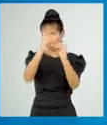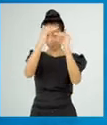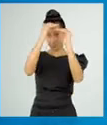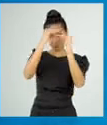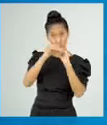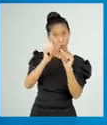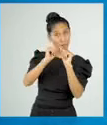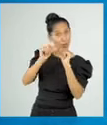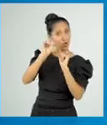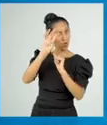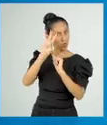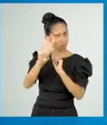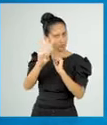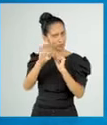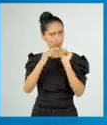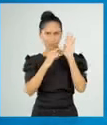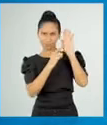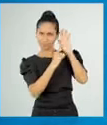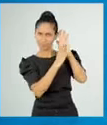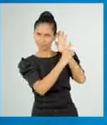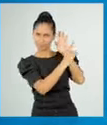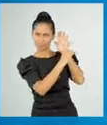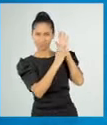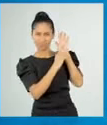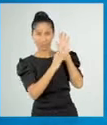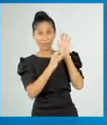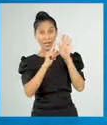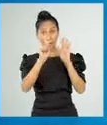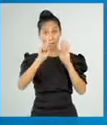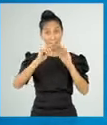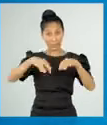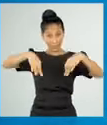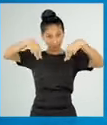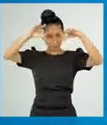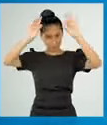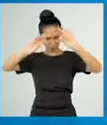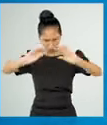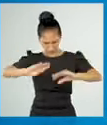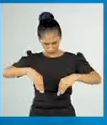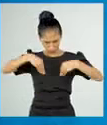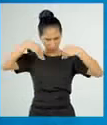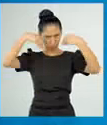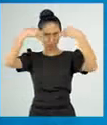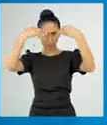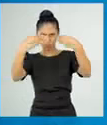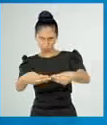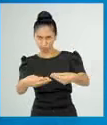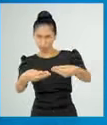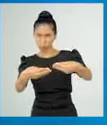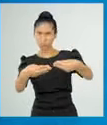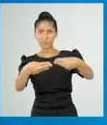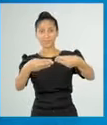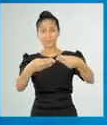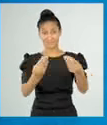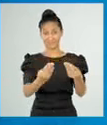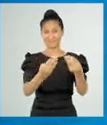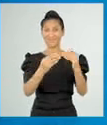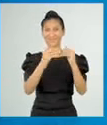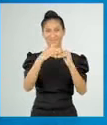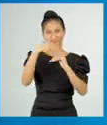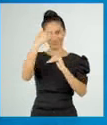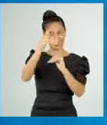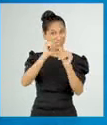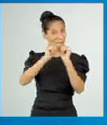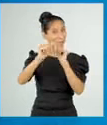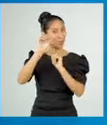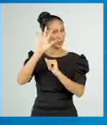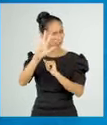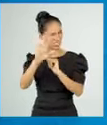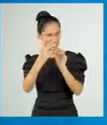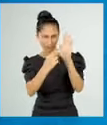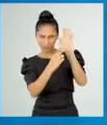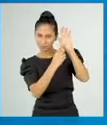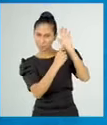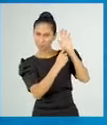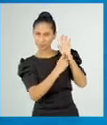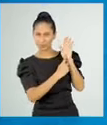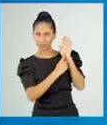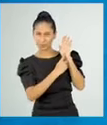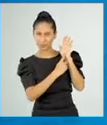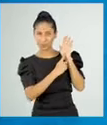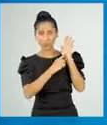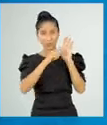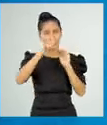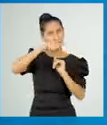Paso 4. Volteamos el papel y hacemos el pliegue por el otro lado. Paso 5.